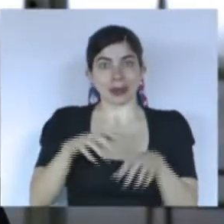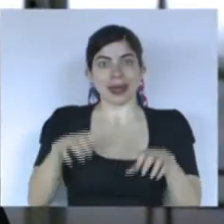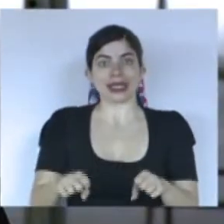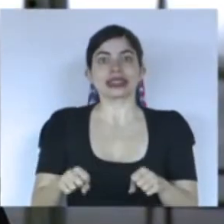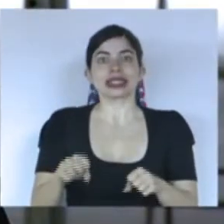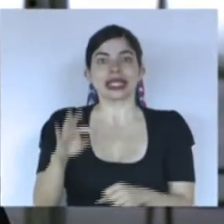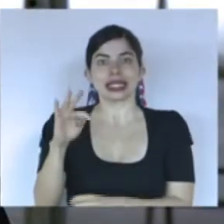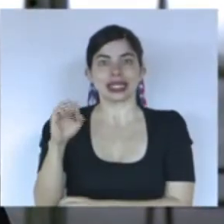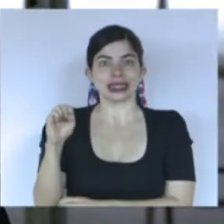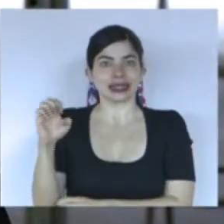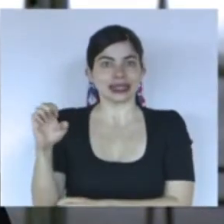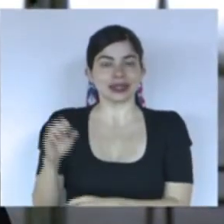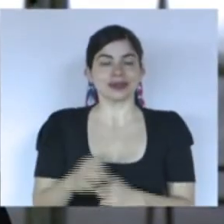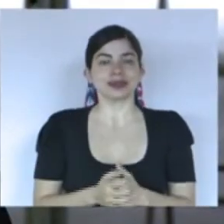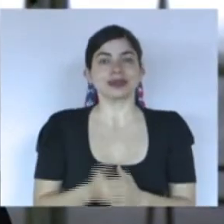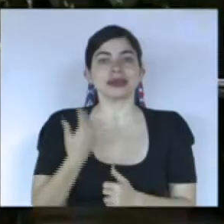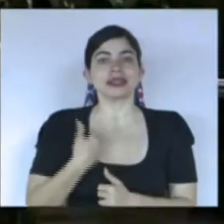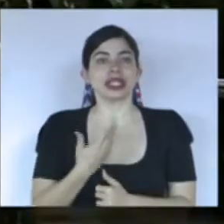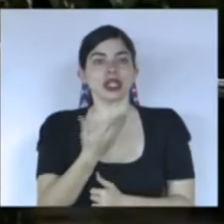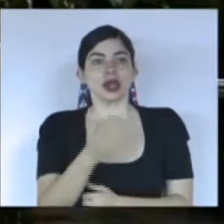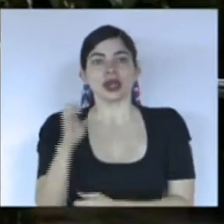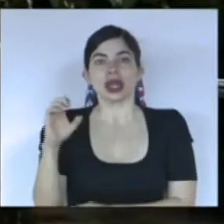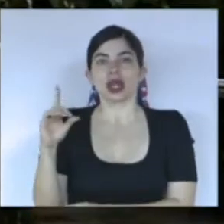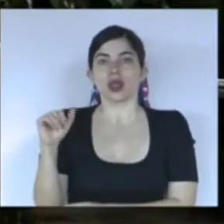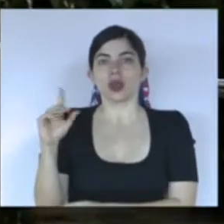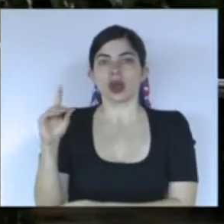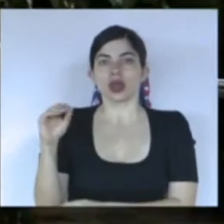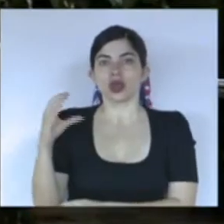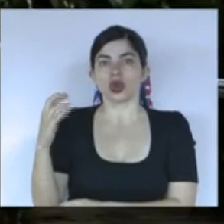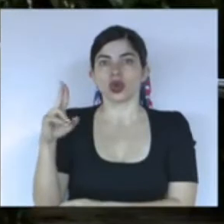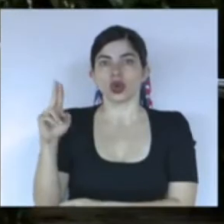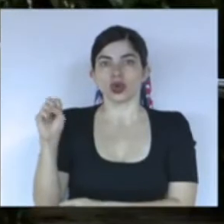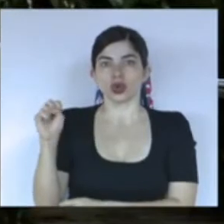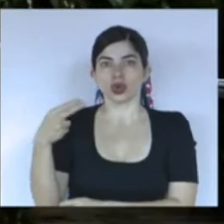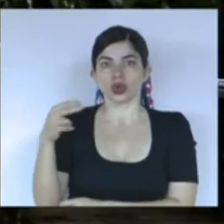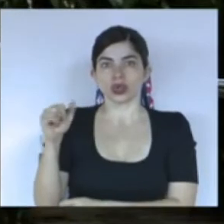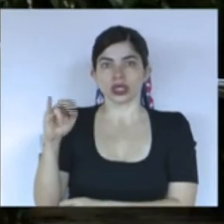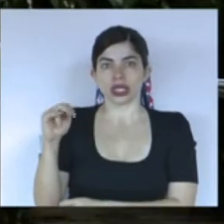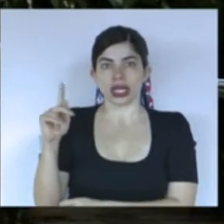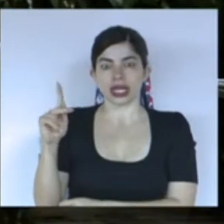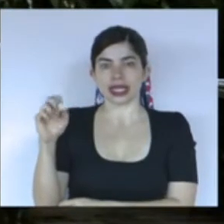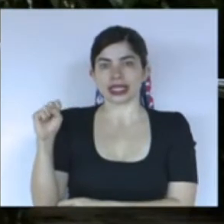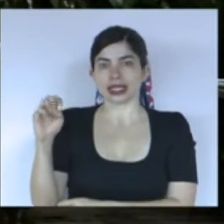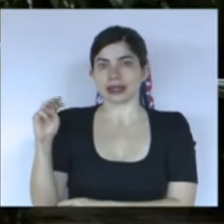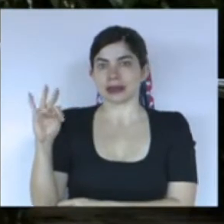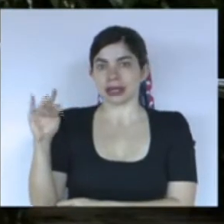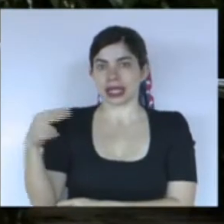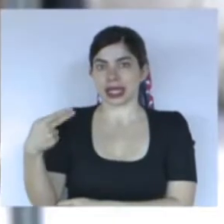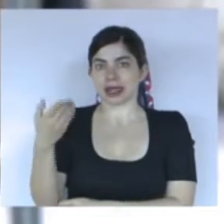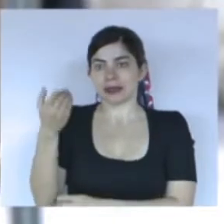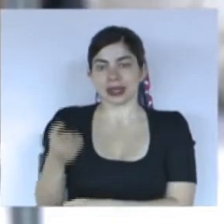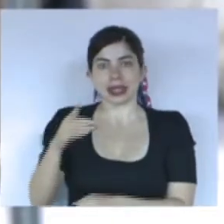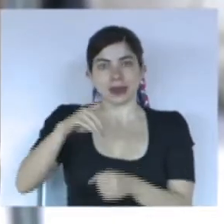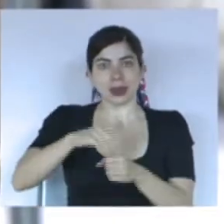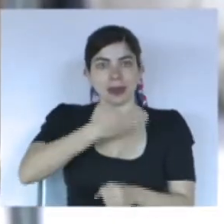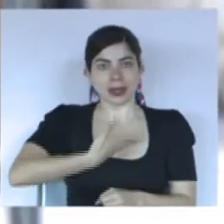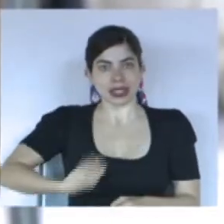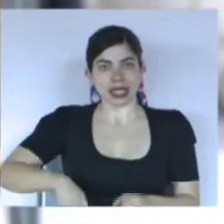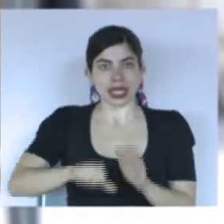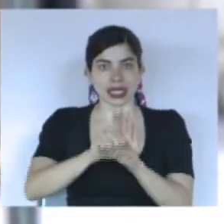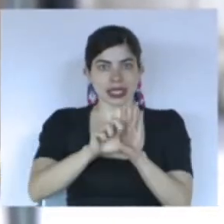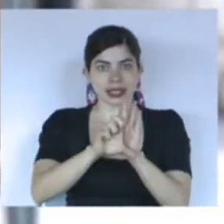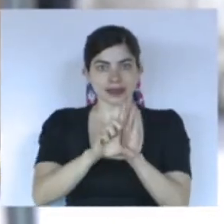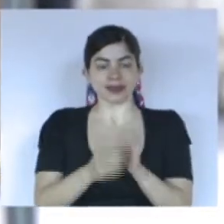Tribunal Supremo de Elecciones, señor Eduardo Crucian Smith, diputado presidente de la Asamblea Legislativa,